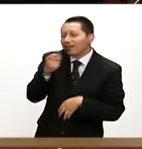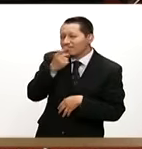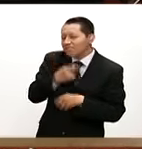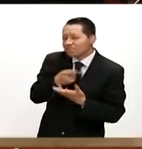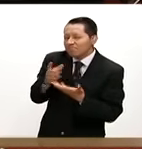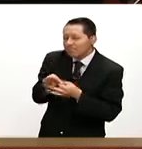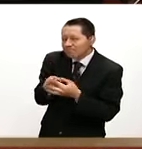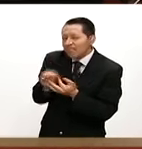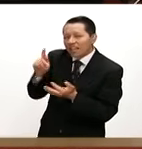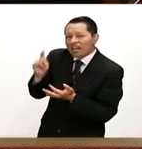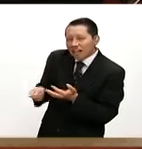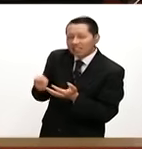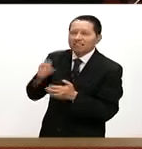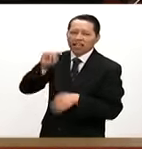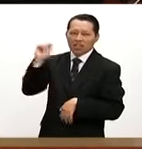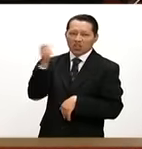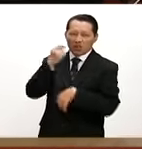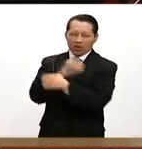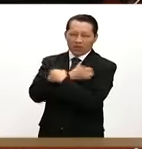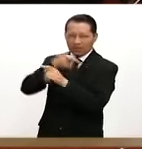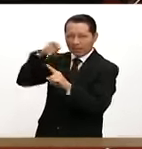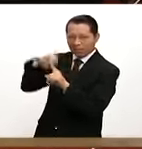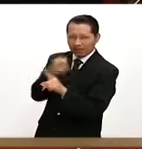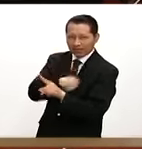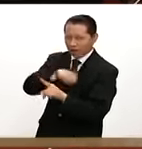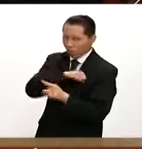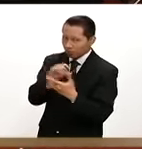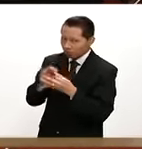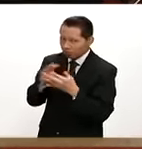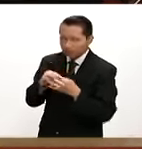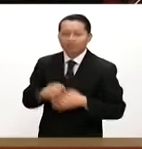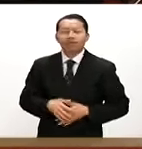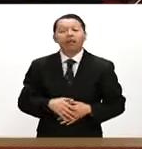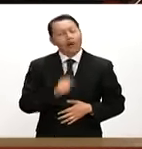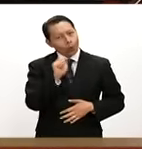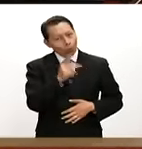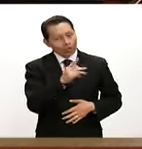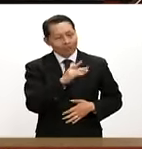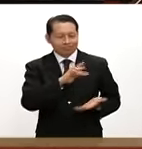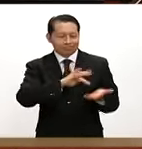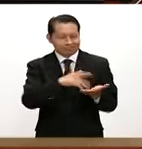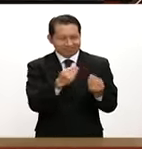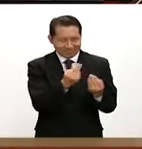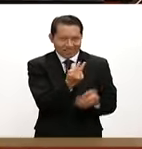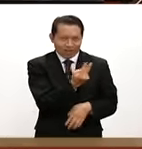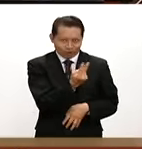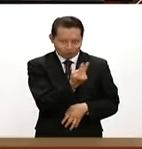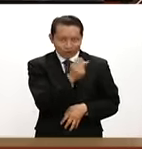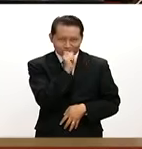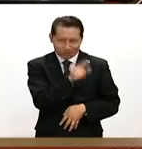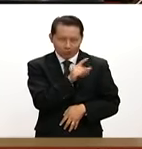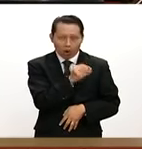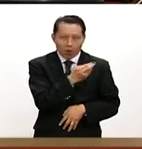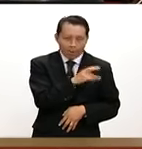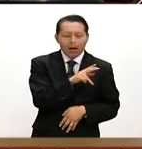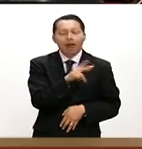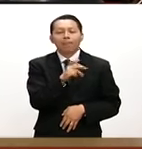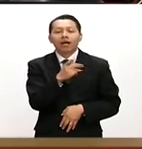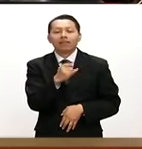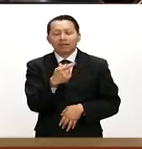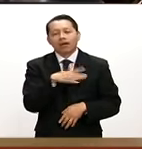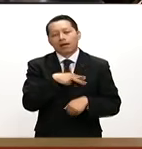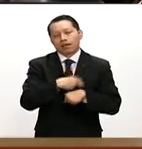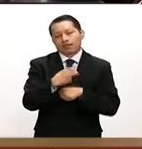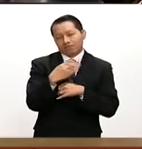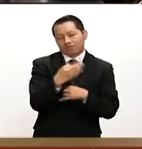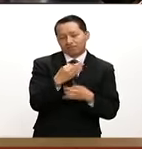esto de Tecnologías Educativas en Salud? Ok, muchas gracias a los dos, Omar, Pati, por la invitación.